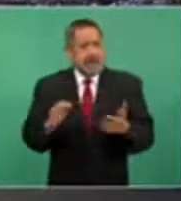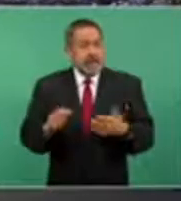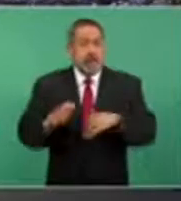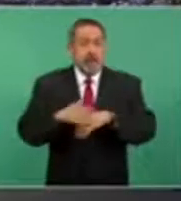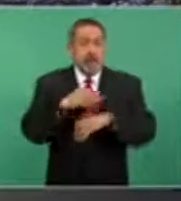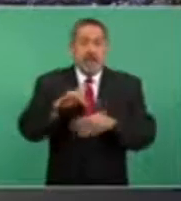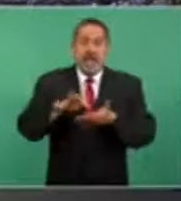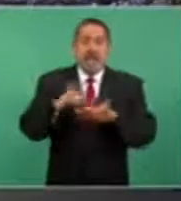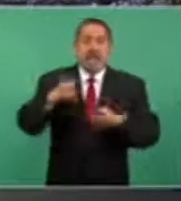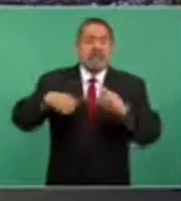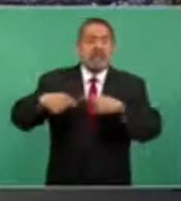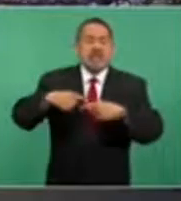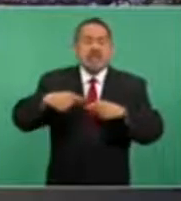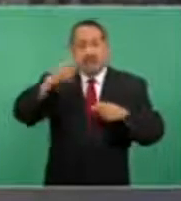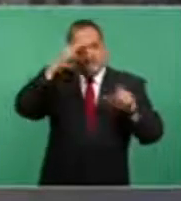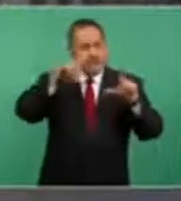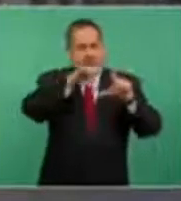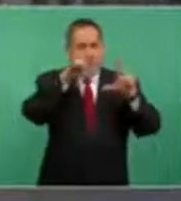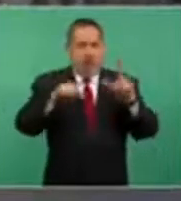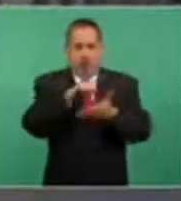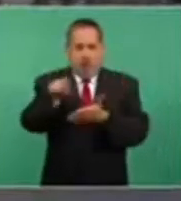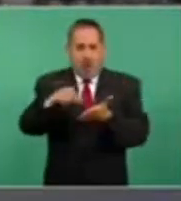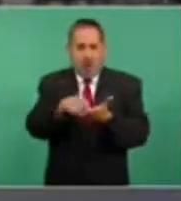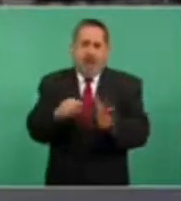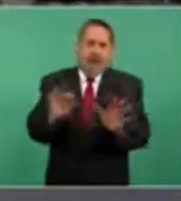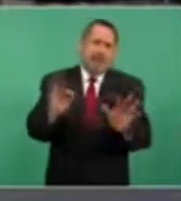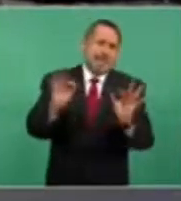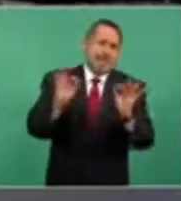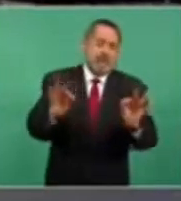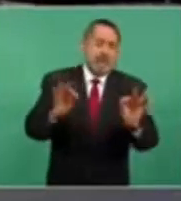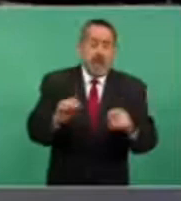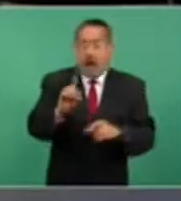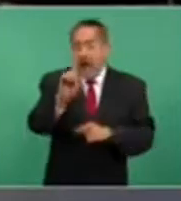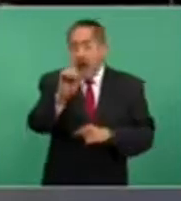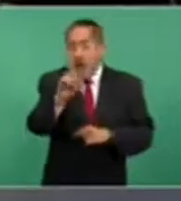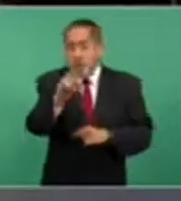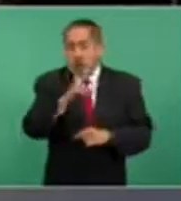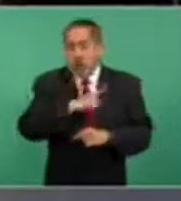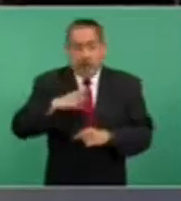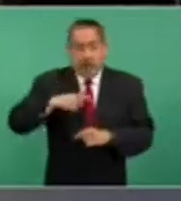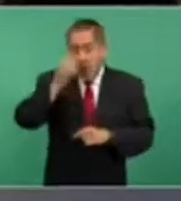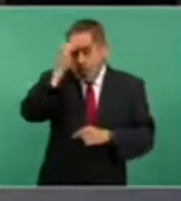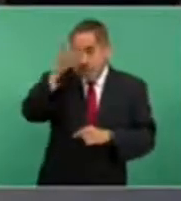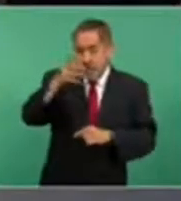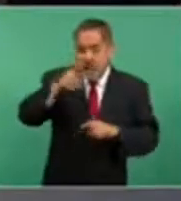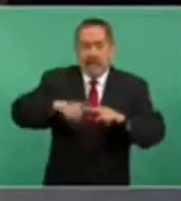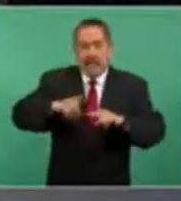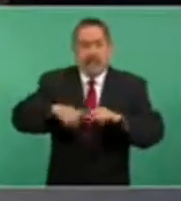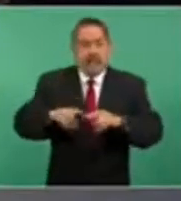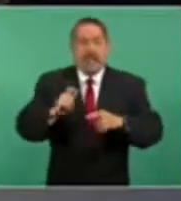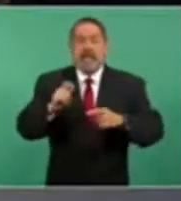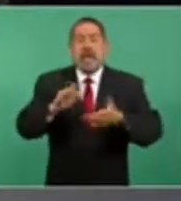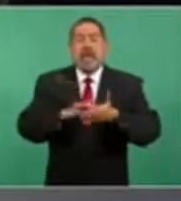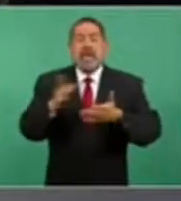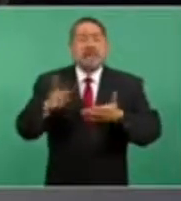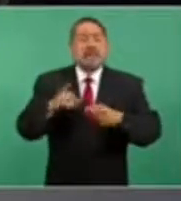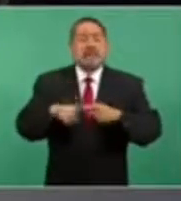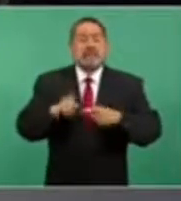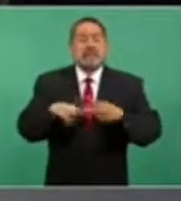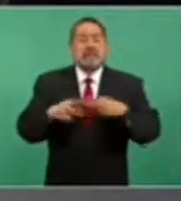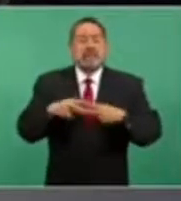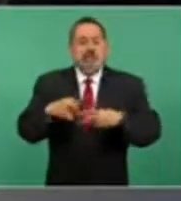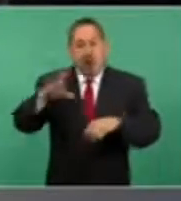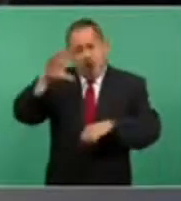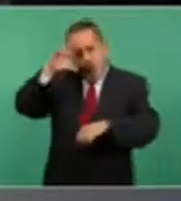riqueza geográfica y algo que no debemos olvidar, gracias a